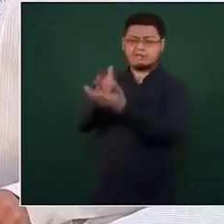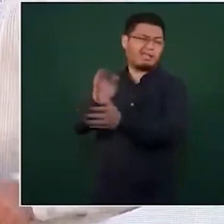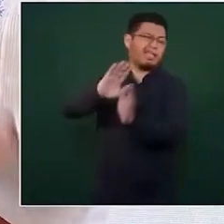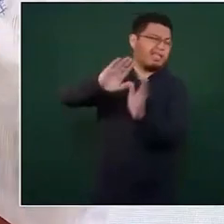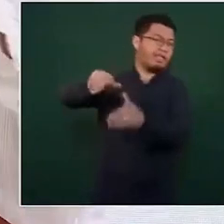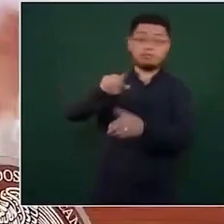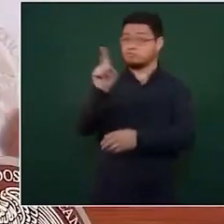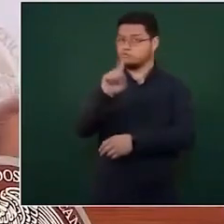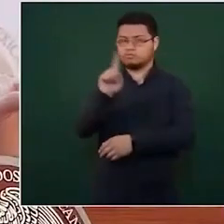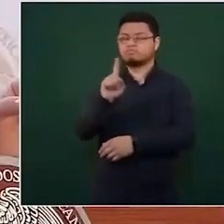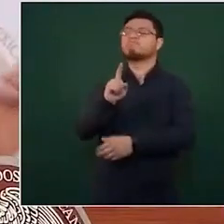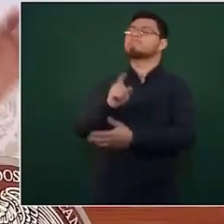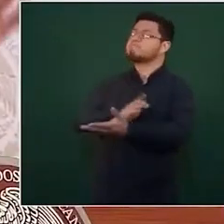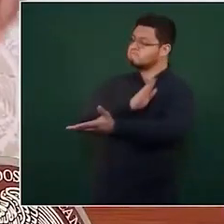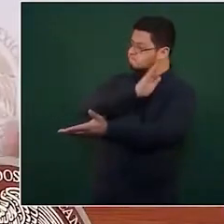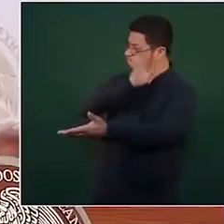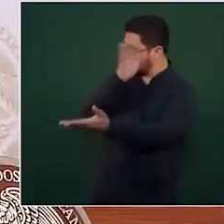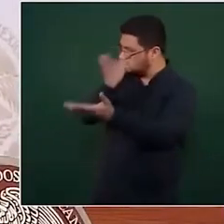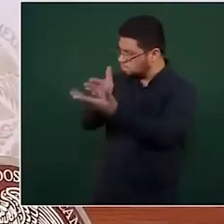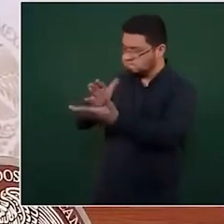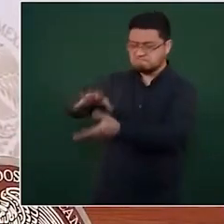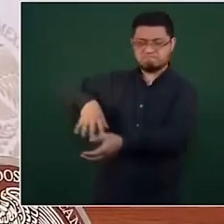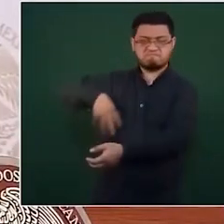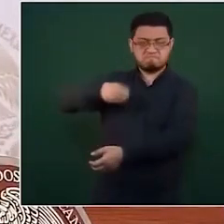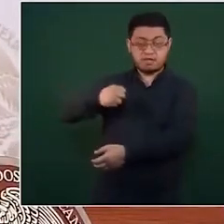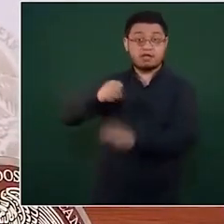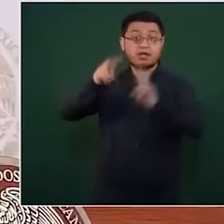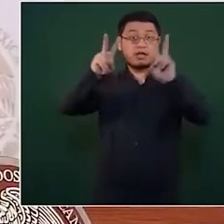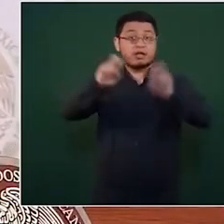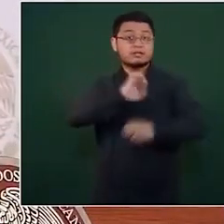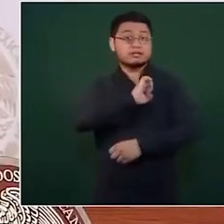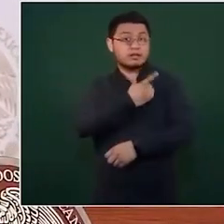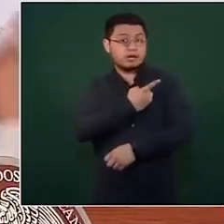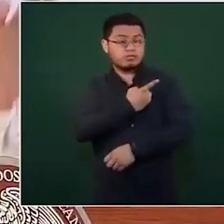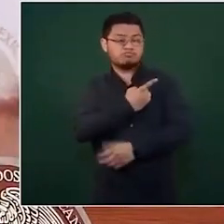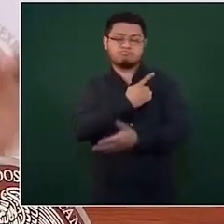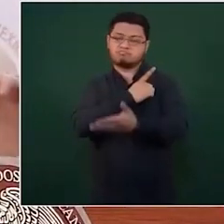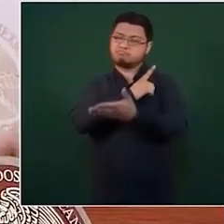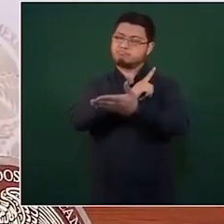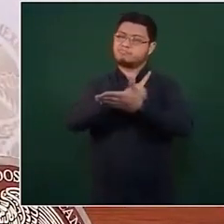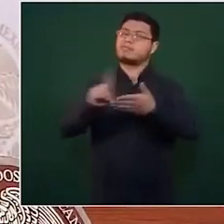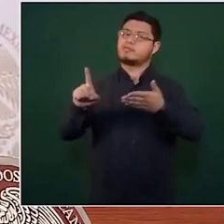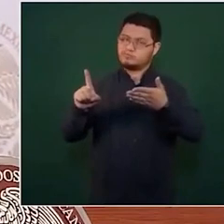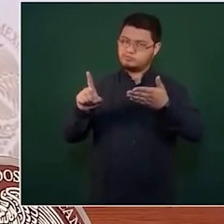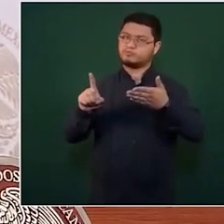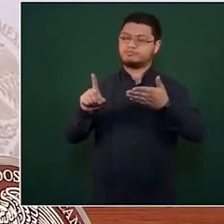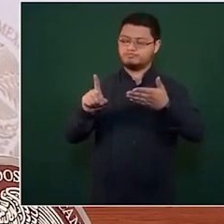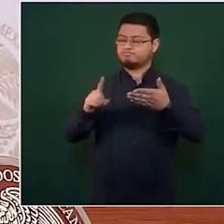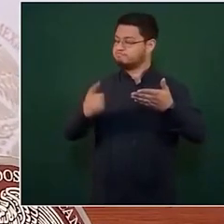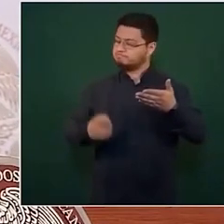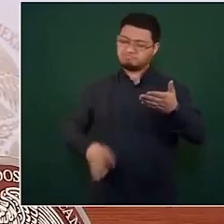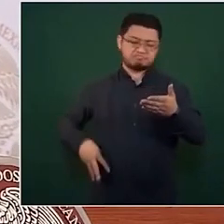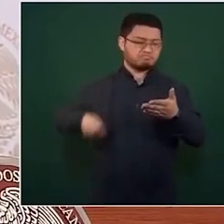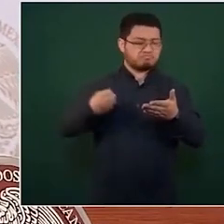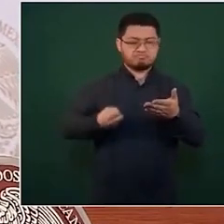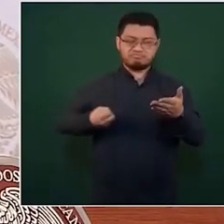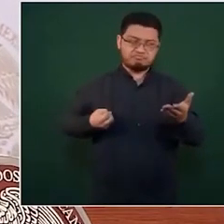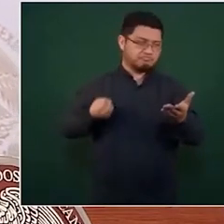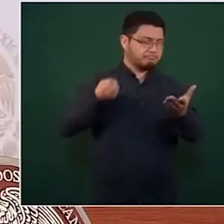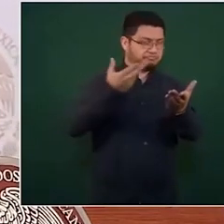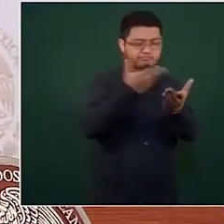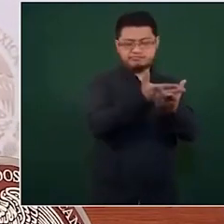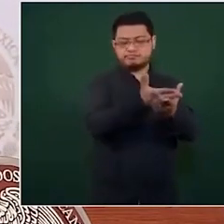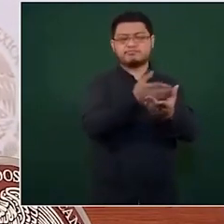fue tener claro que el acceso a la salud es para todas y todos llegar al último rincón del país especialmente